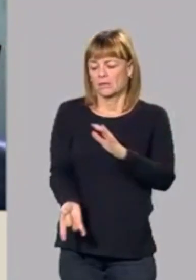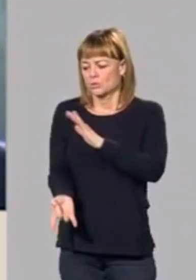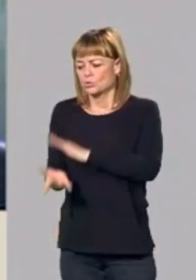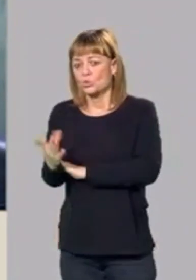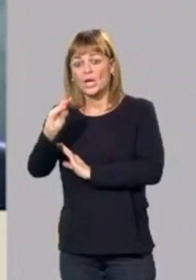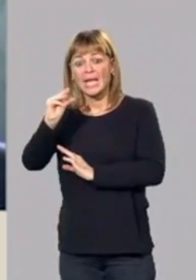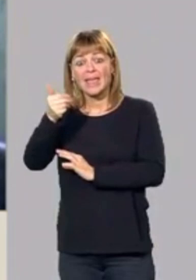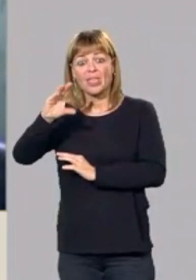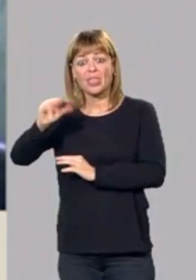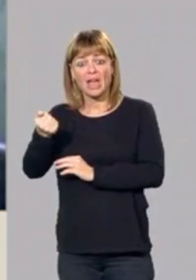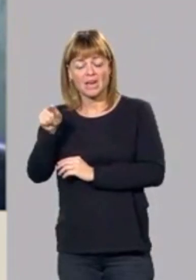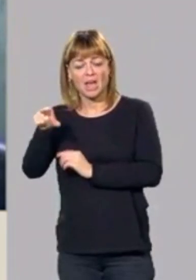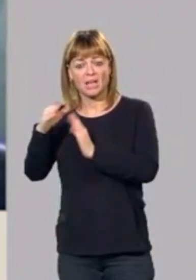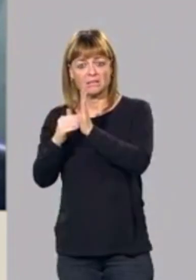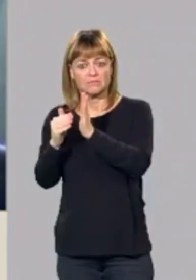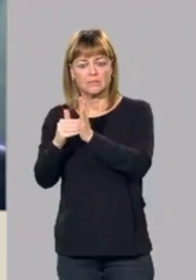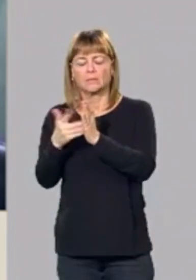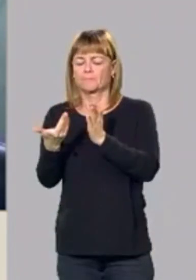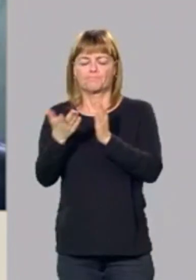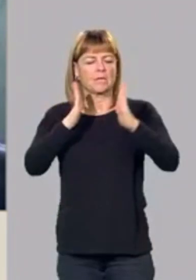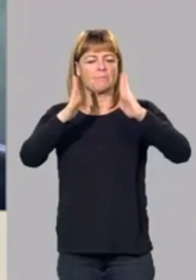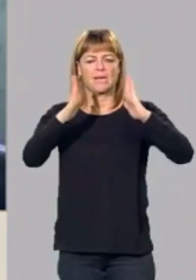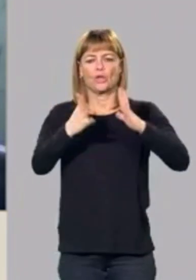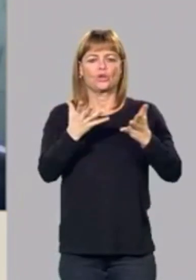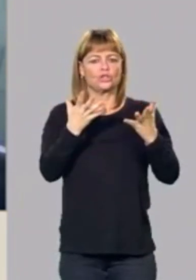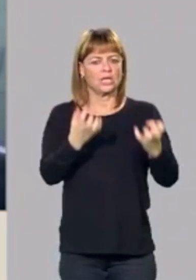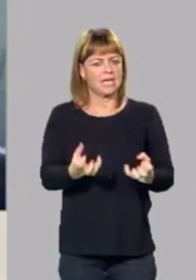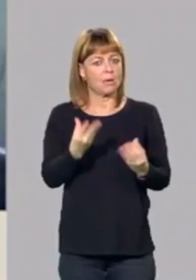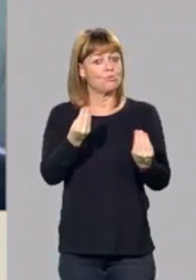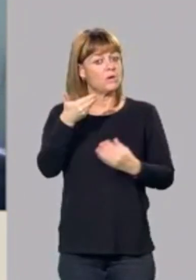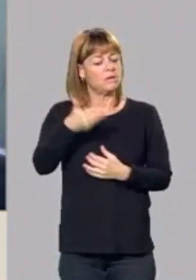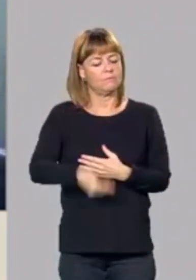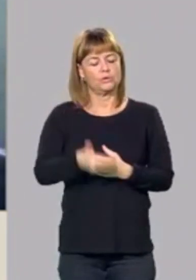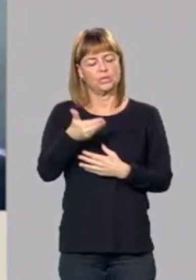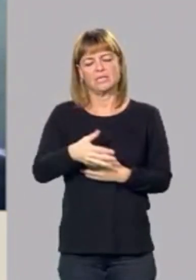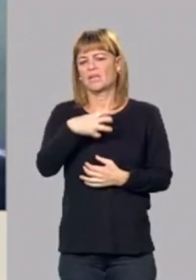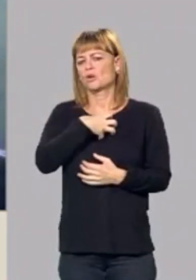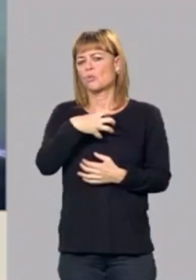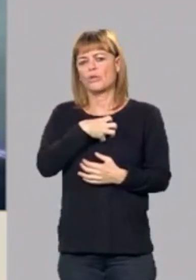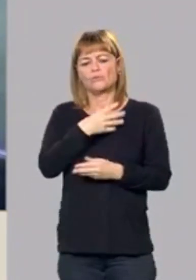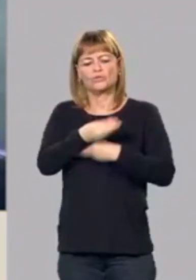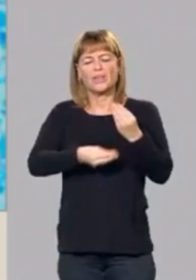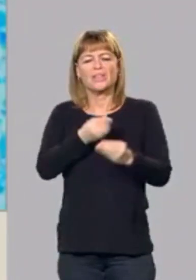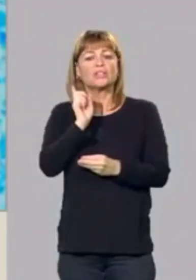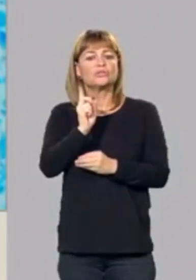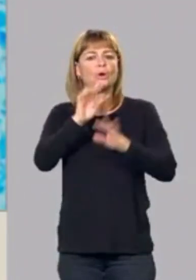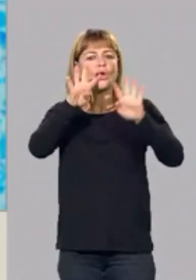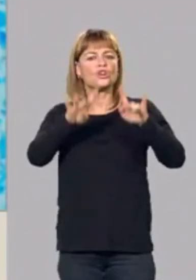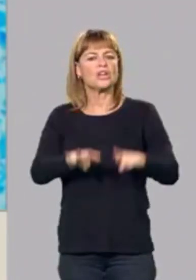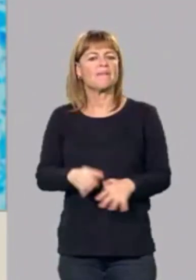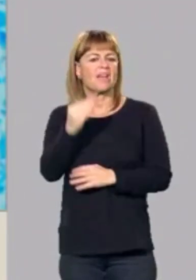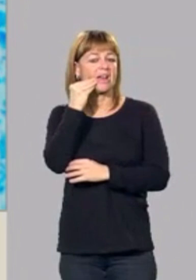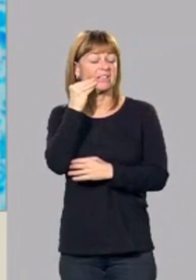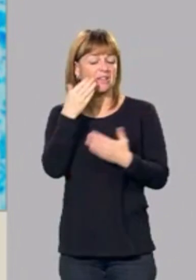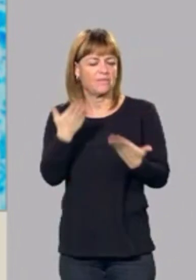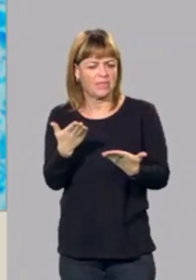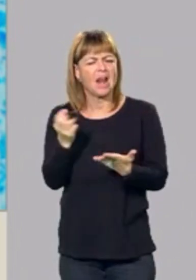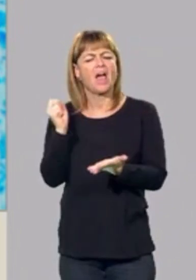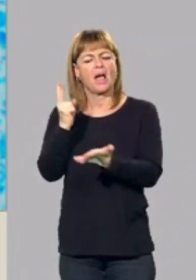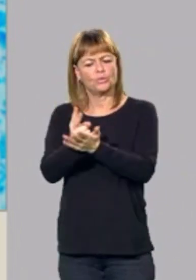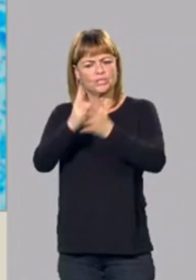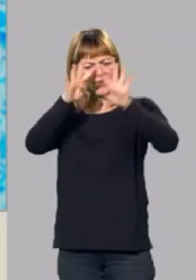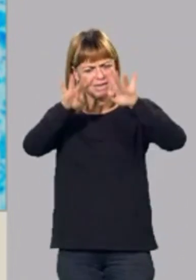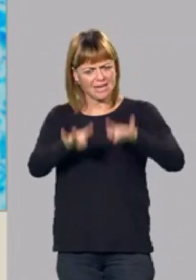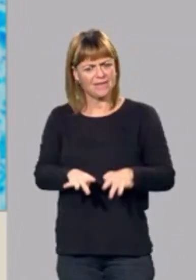Estamos viviendo periodos de sequía muy importantes y no podemos hacer nieve solamente de forma artificial, por lo tanto hay que apostar por la nieve, hay que